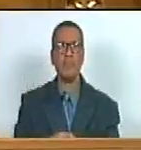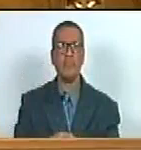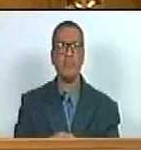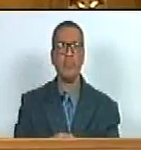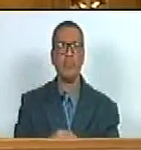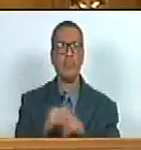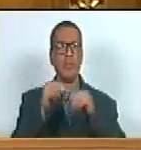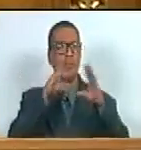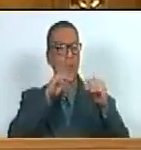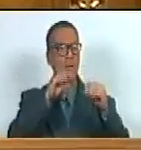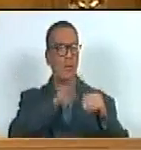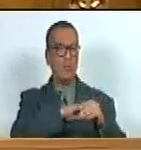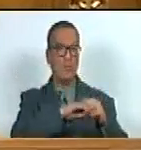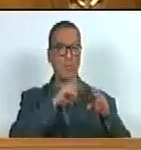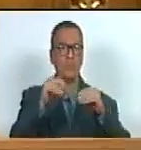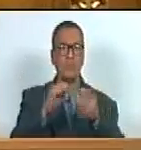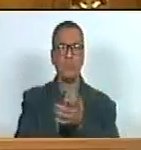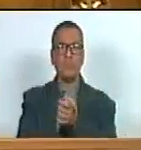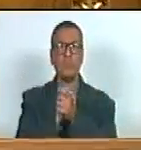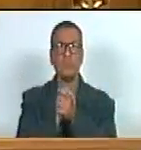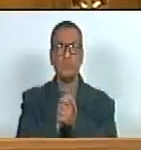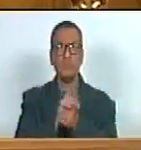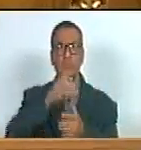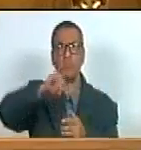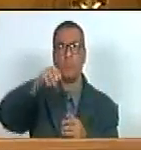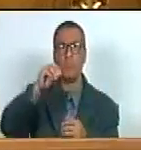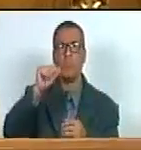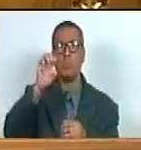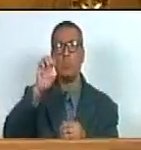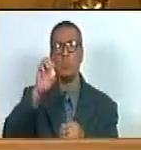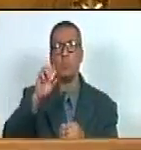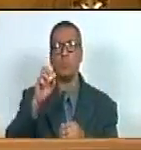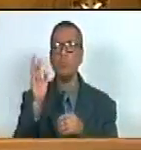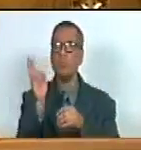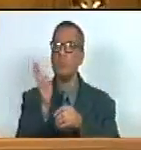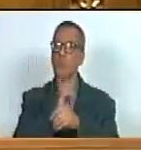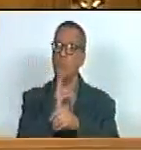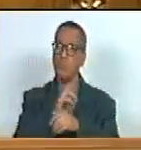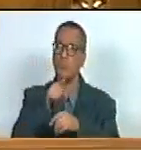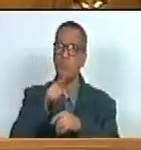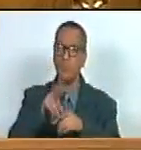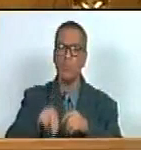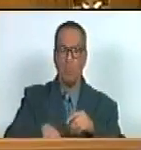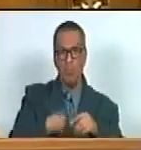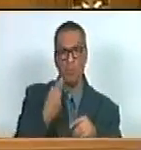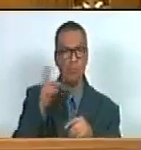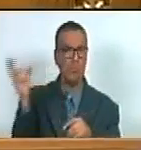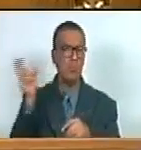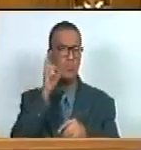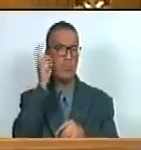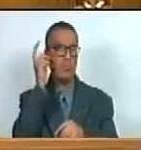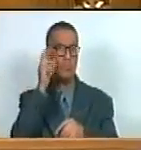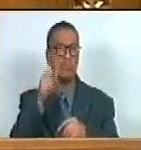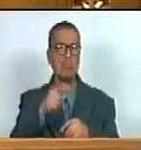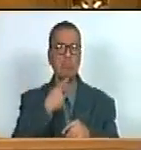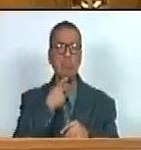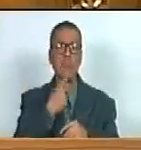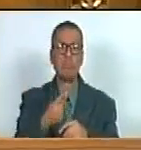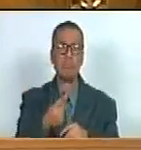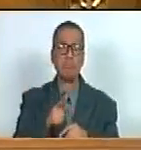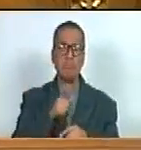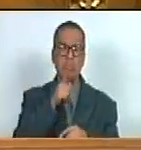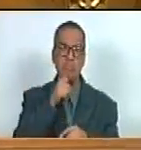conversaba con mi colega José Brito inmediatamente de haber escuchado las infames palabras